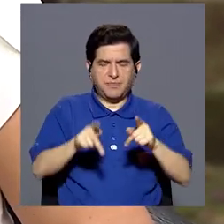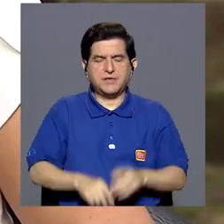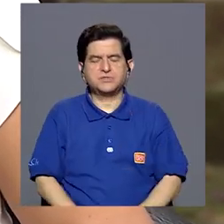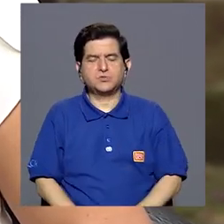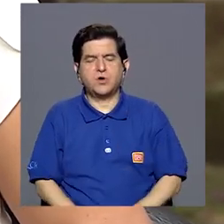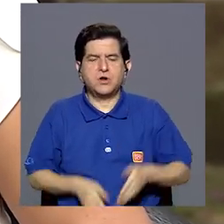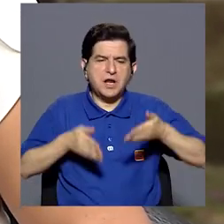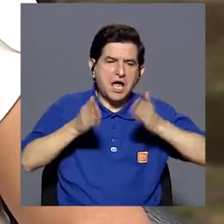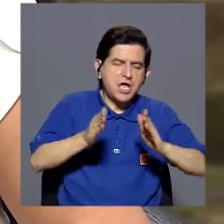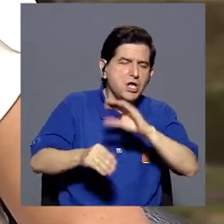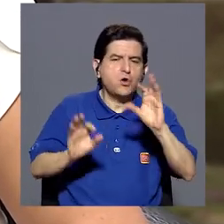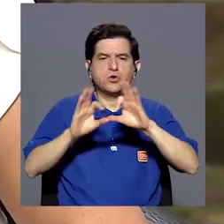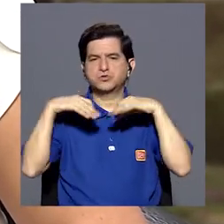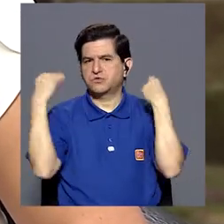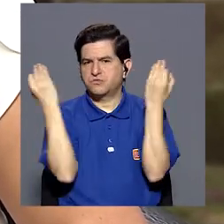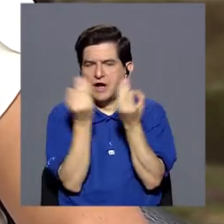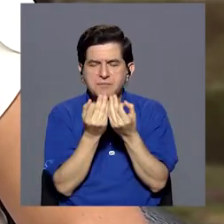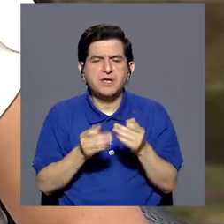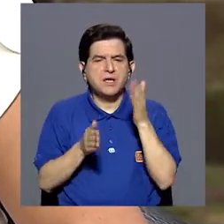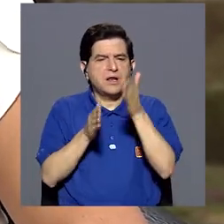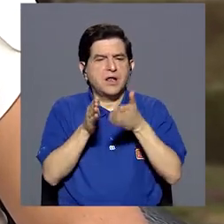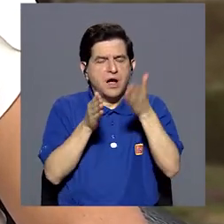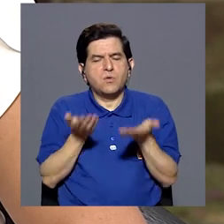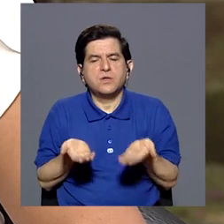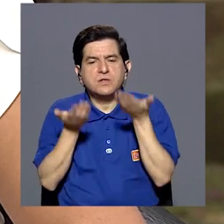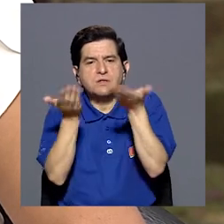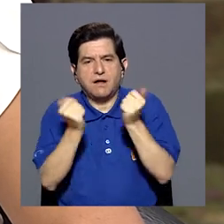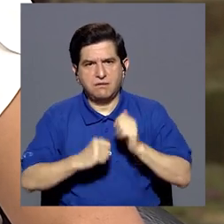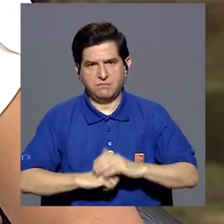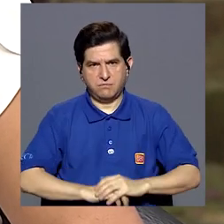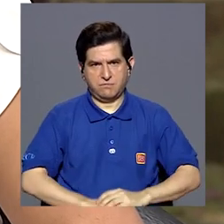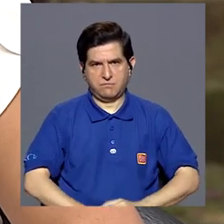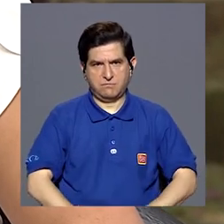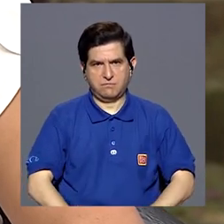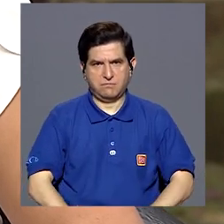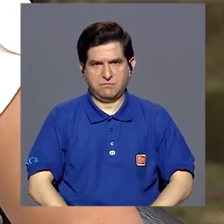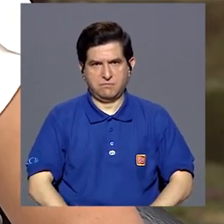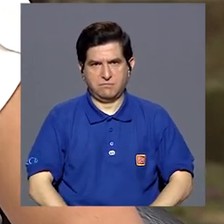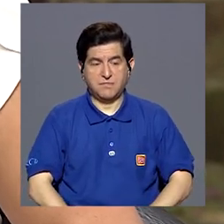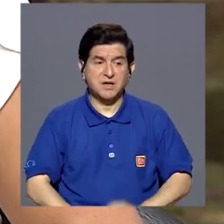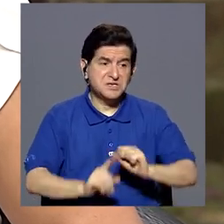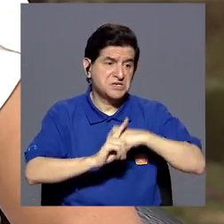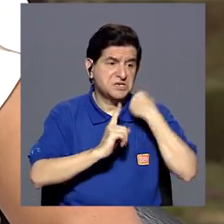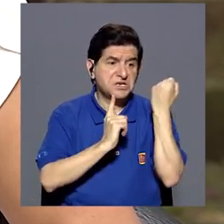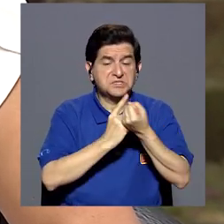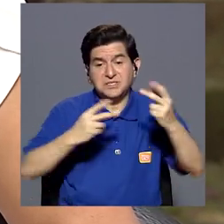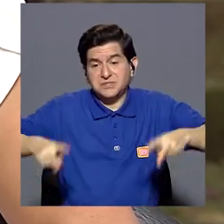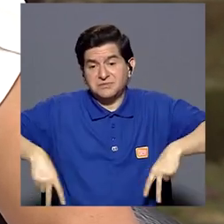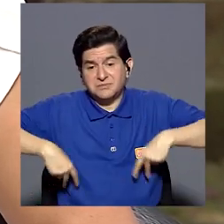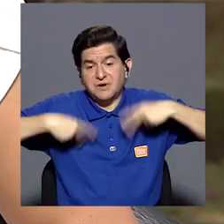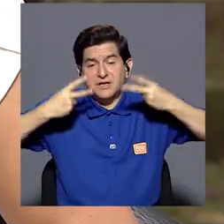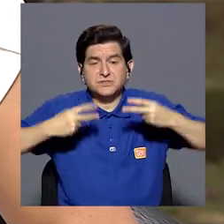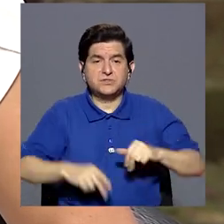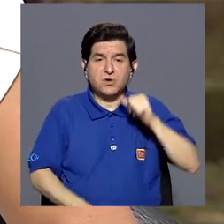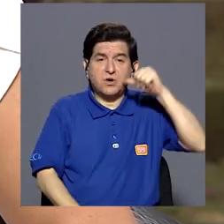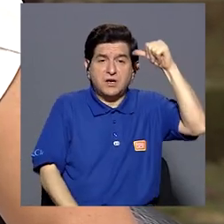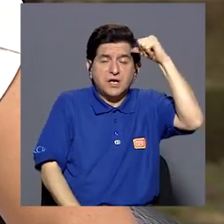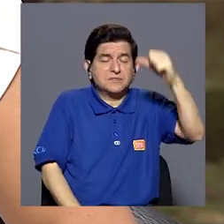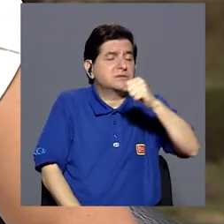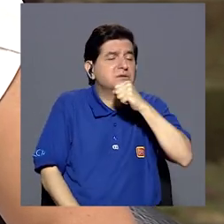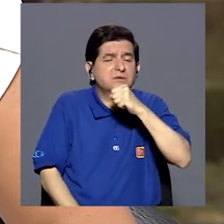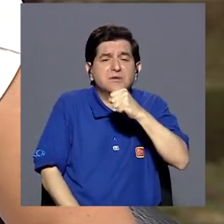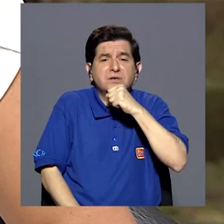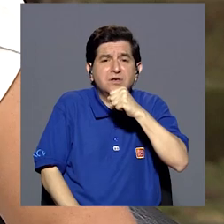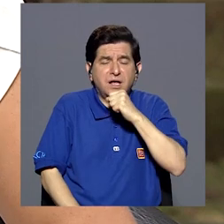sus hijos o sus familiares, lo que estábamos hablando, ¿verdad? Y que, por circunstancias de la vida, el